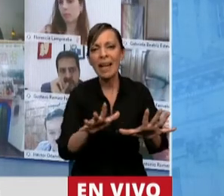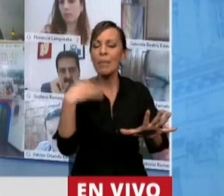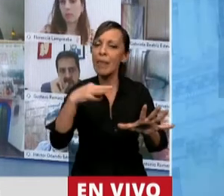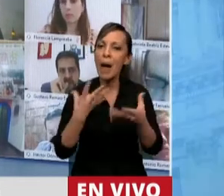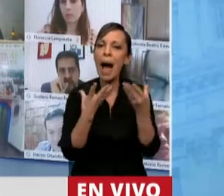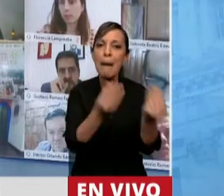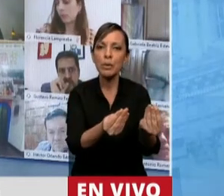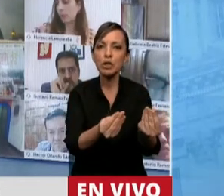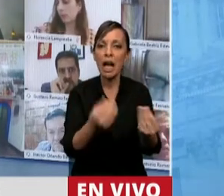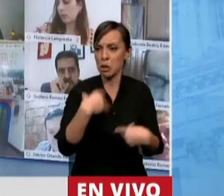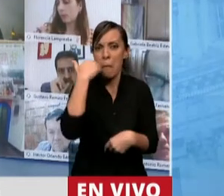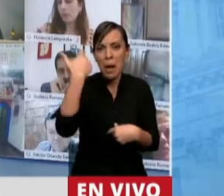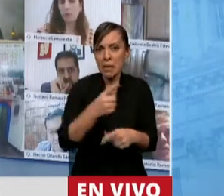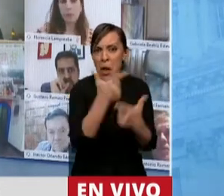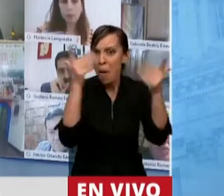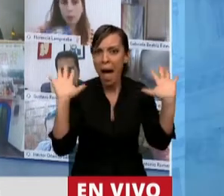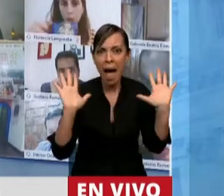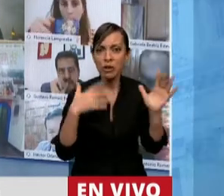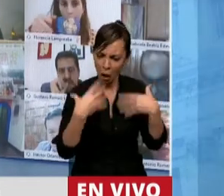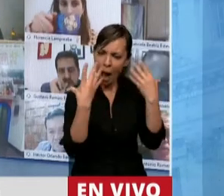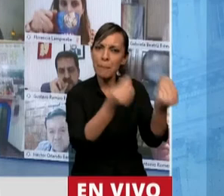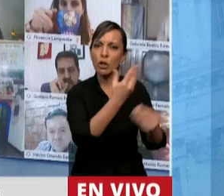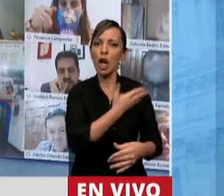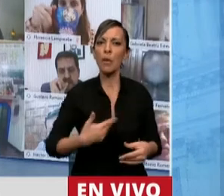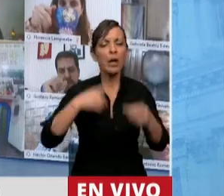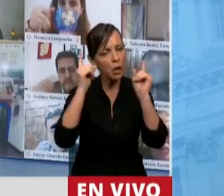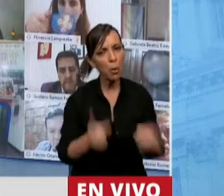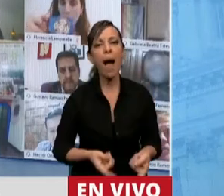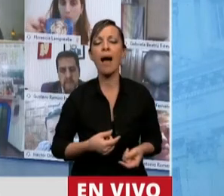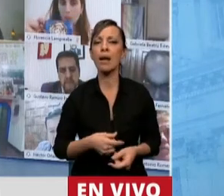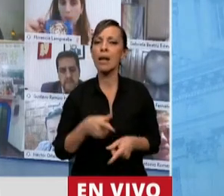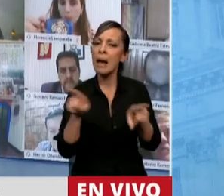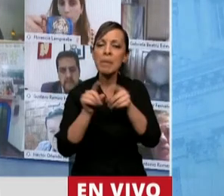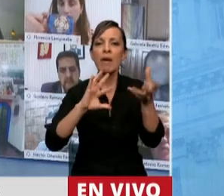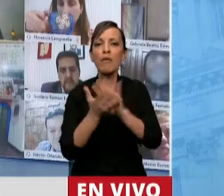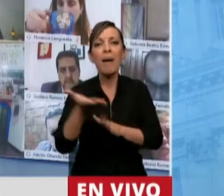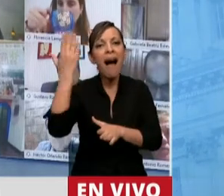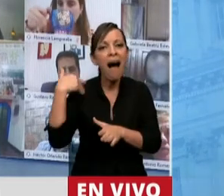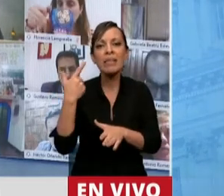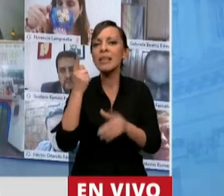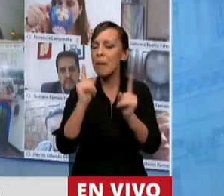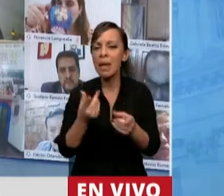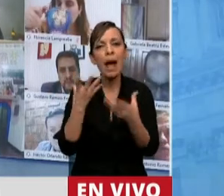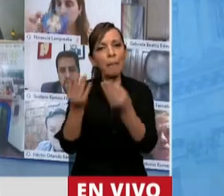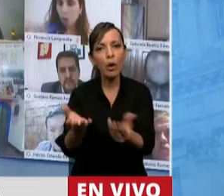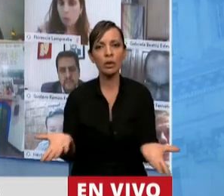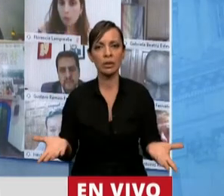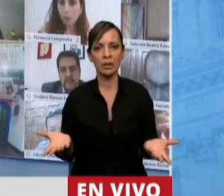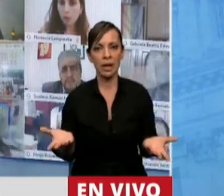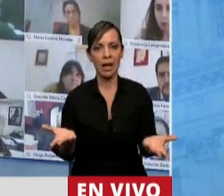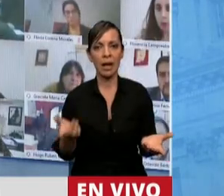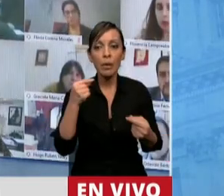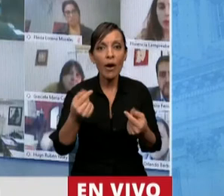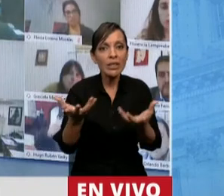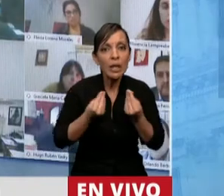acompañar, no tenemos vergüenza de decir que acompañamos al gobierno como hubiéramos acompañado el primer gobierno nacional que nos esté sacando